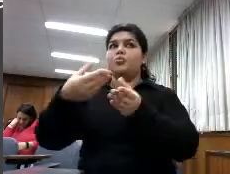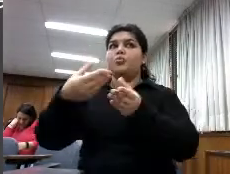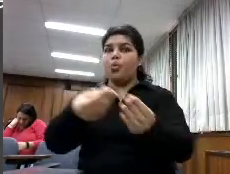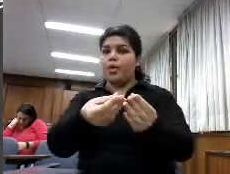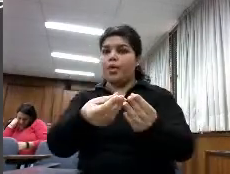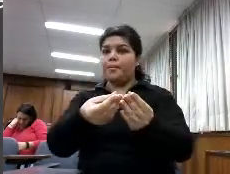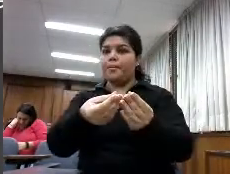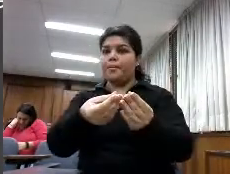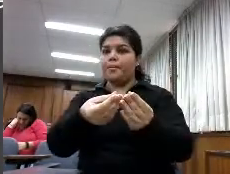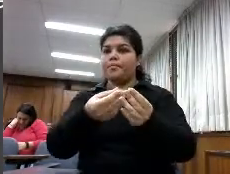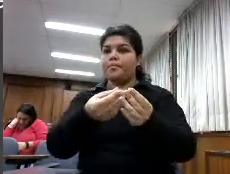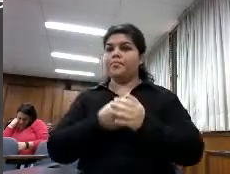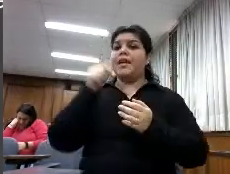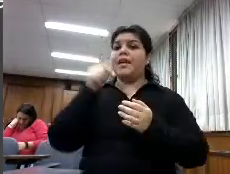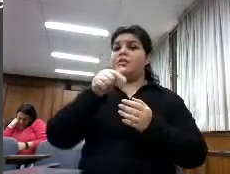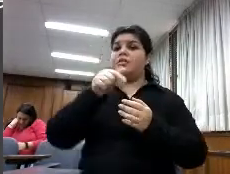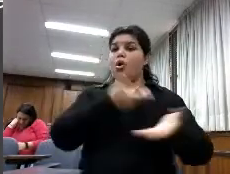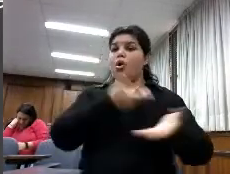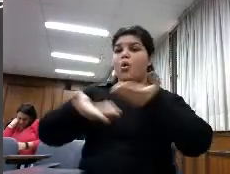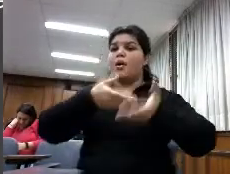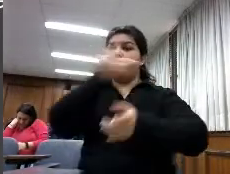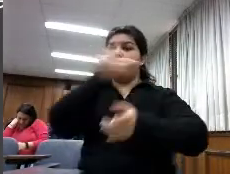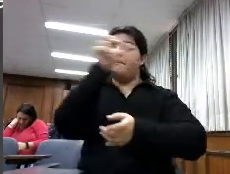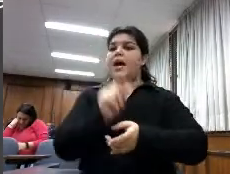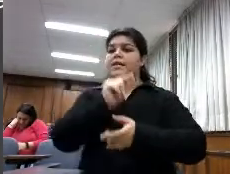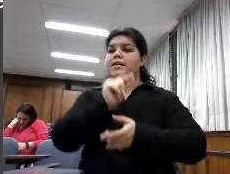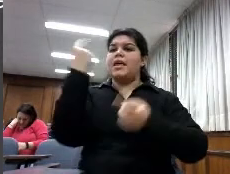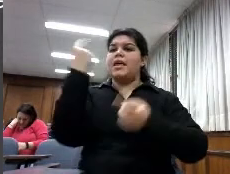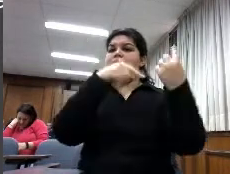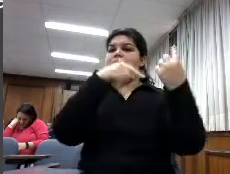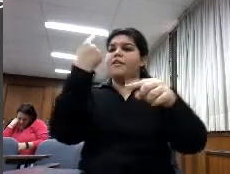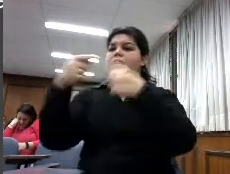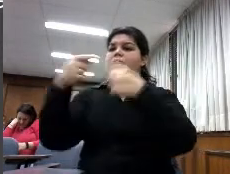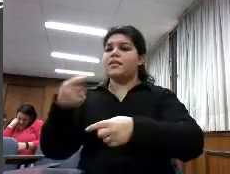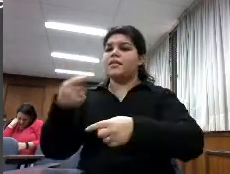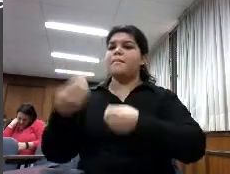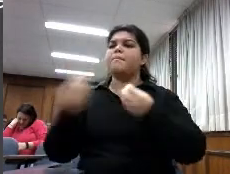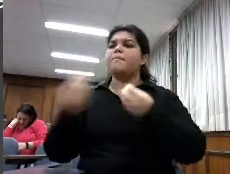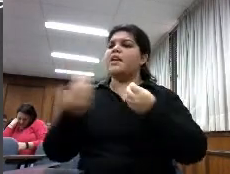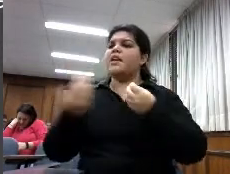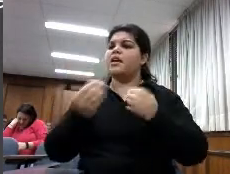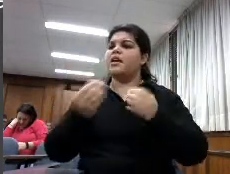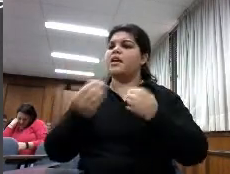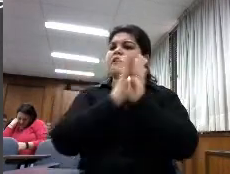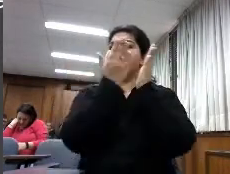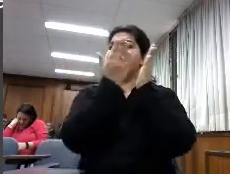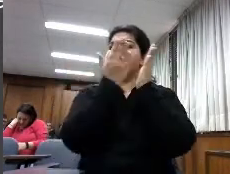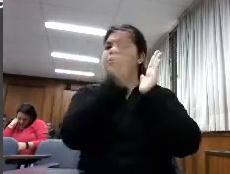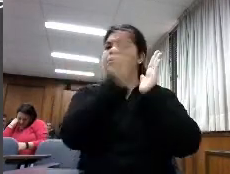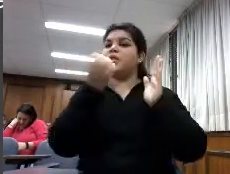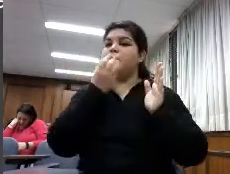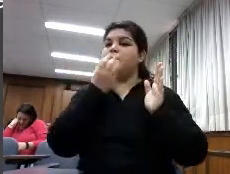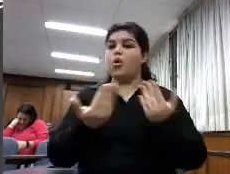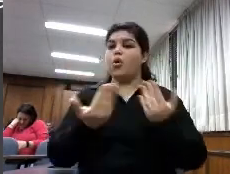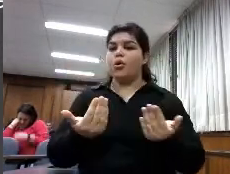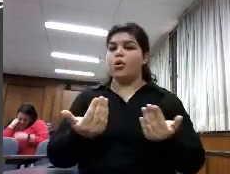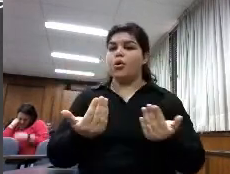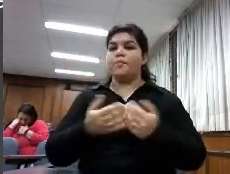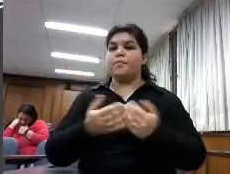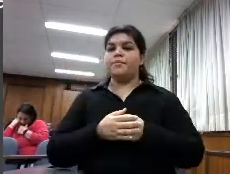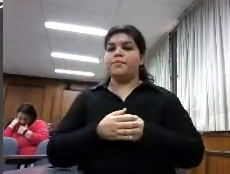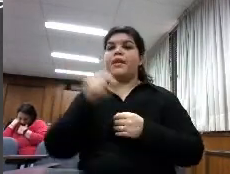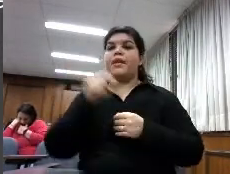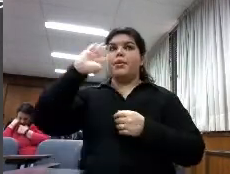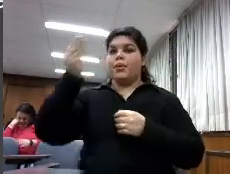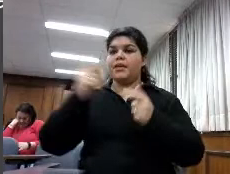cooperación entre varios países para mejorar las bibliotecas en la región está Brasil Ciudad de